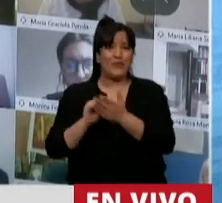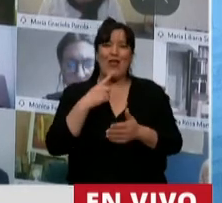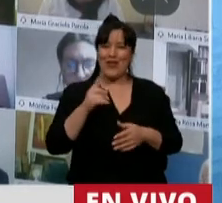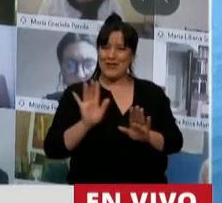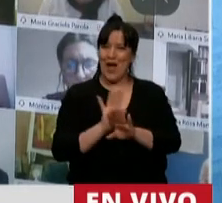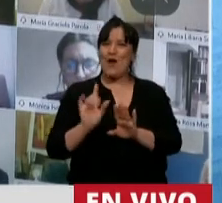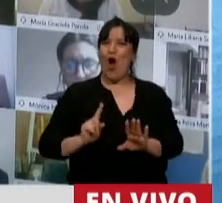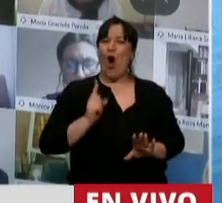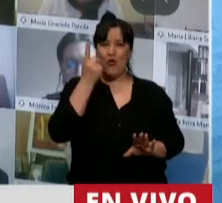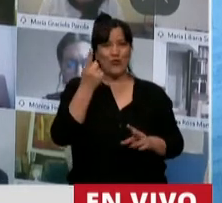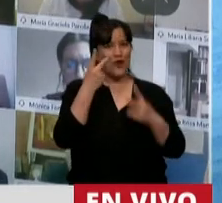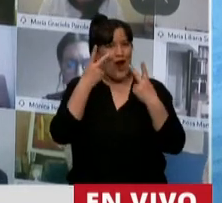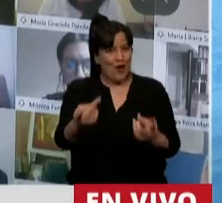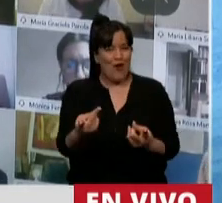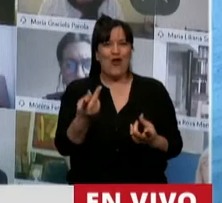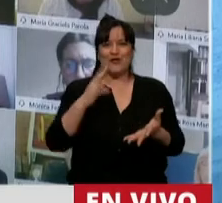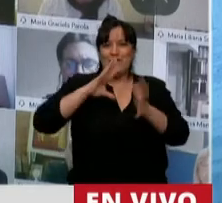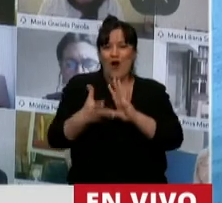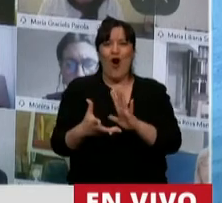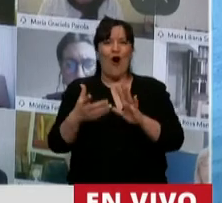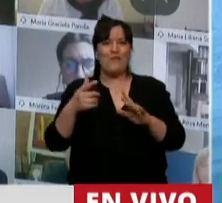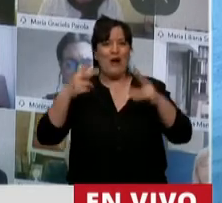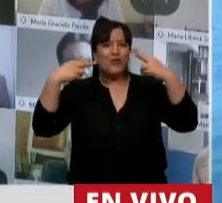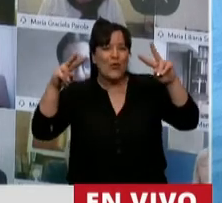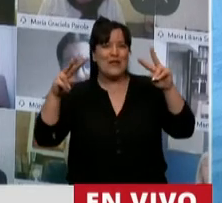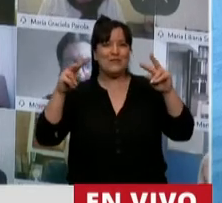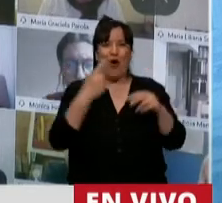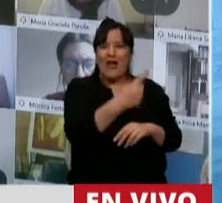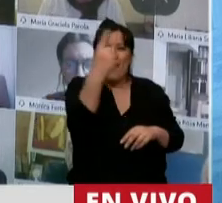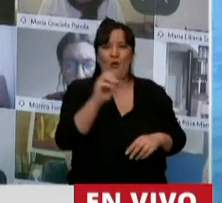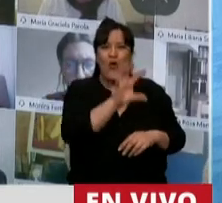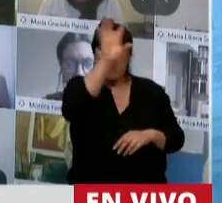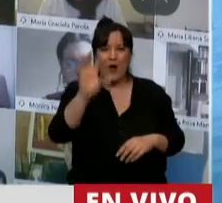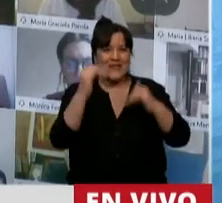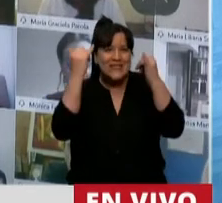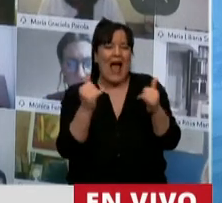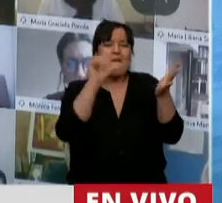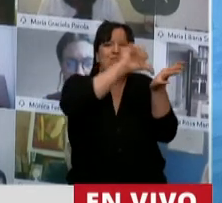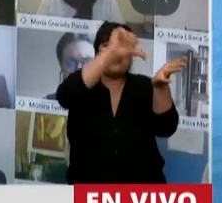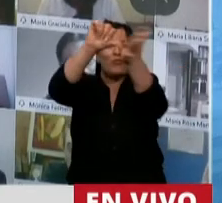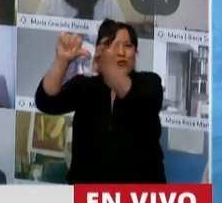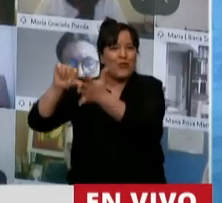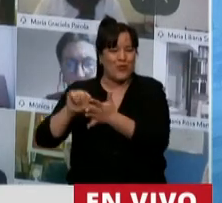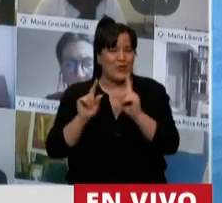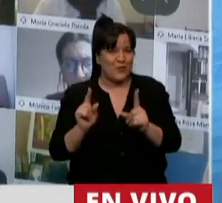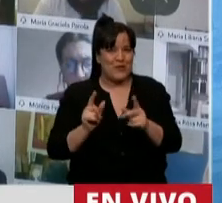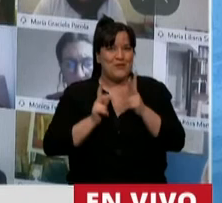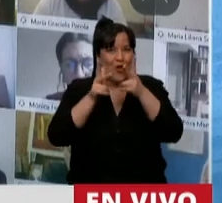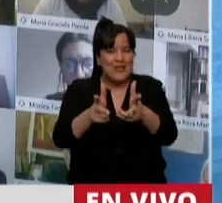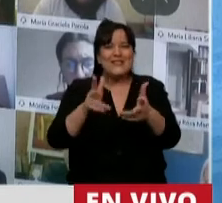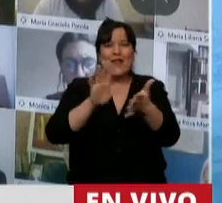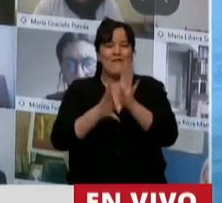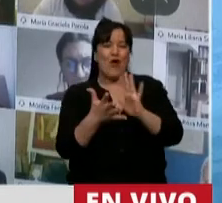orgullo su reconocimiento, su punto de convocatoria turístico, que tienen que ver en la mayoría de los casos que se han mencionado con los